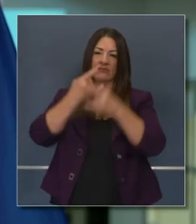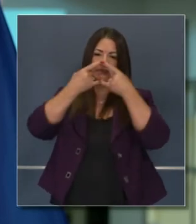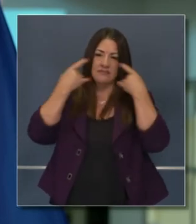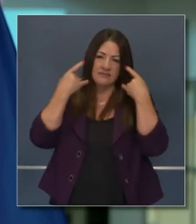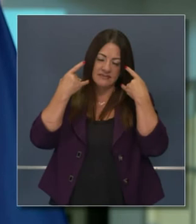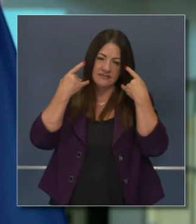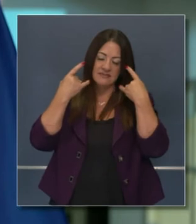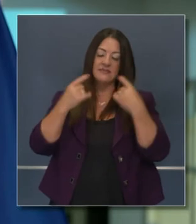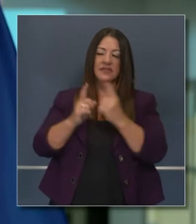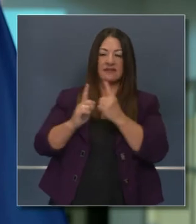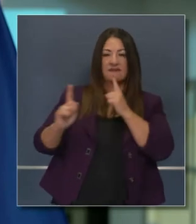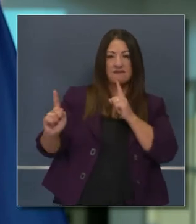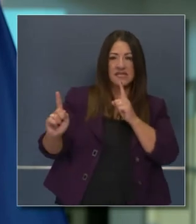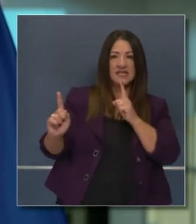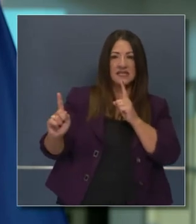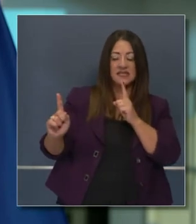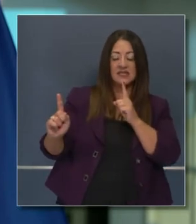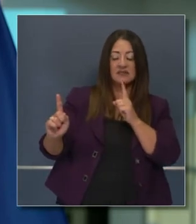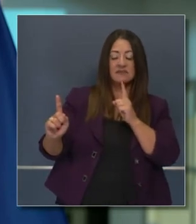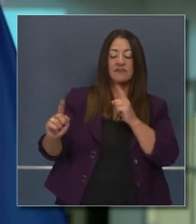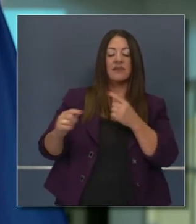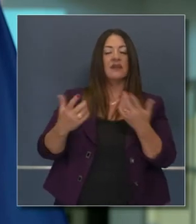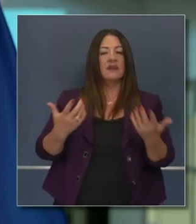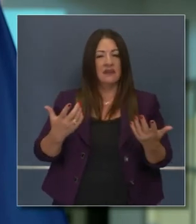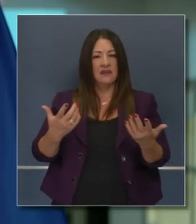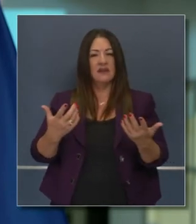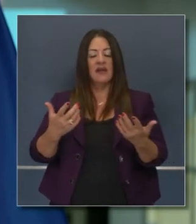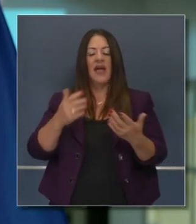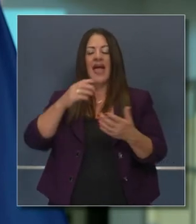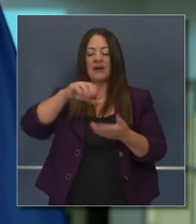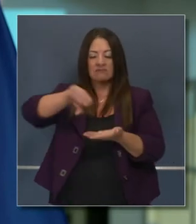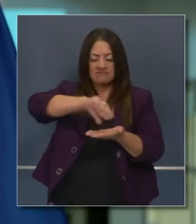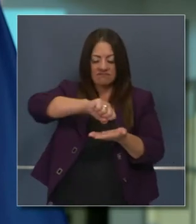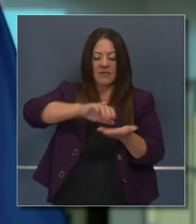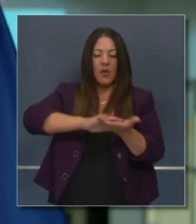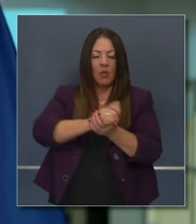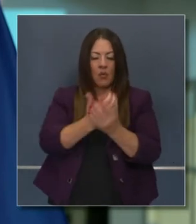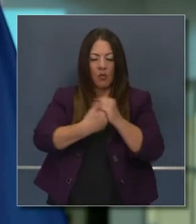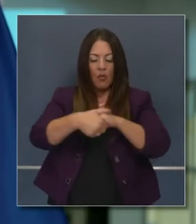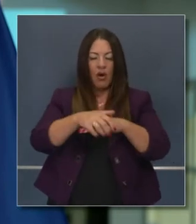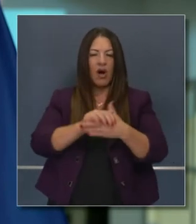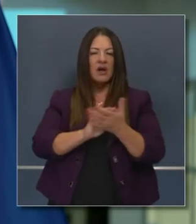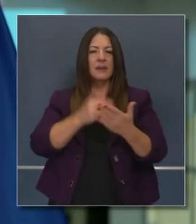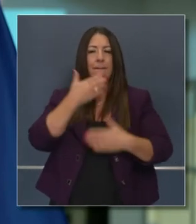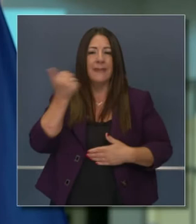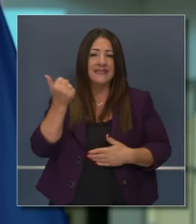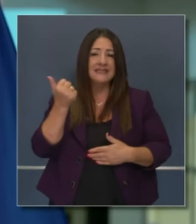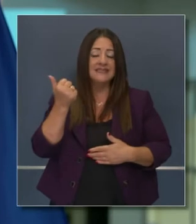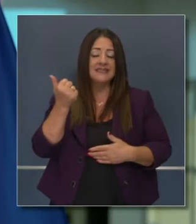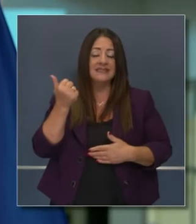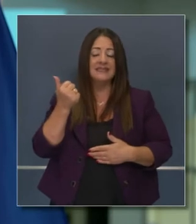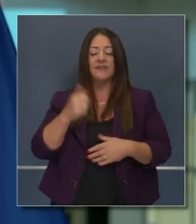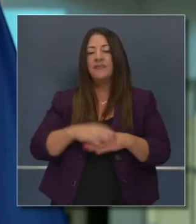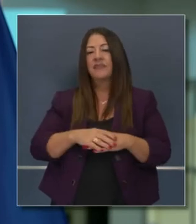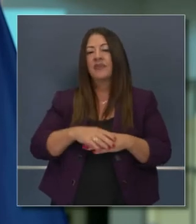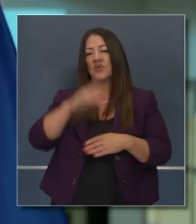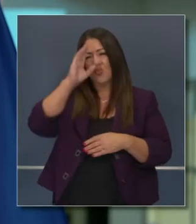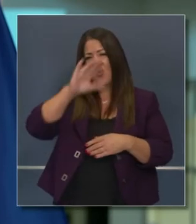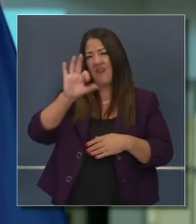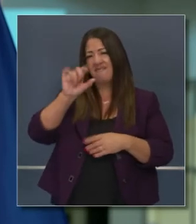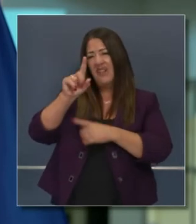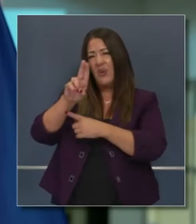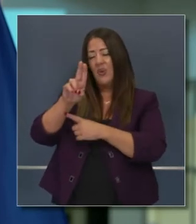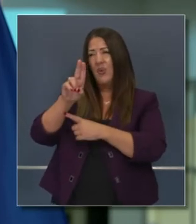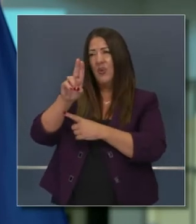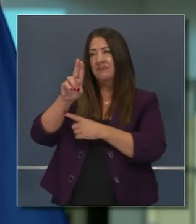de su grupo de cohabitantes. Mantengan esa distancia física. Sigan lavándose las manos. Practiquen